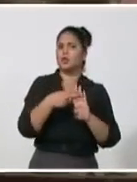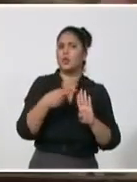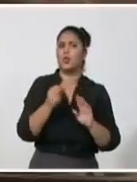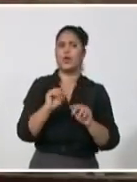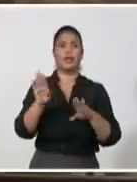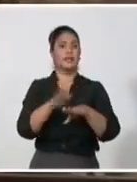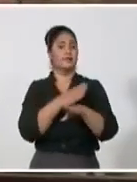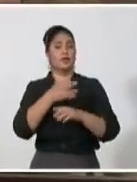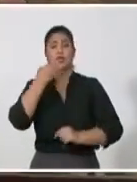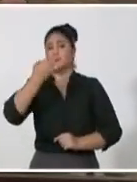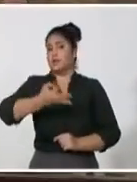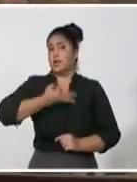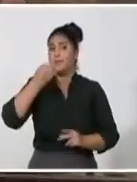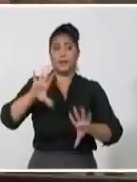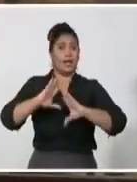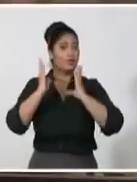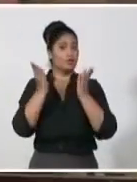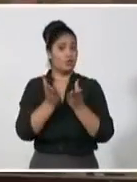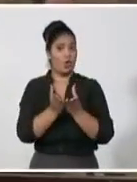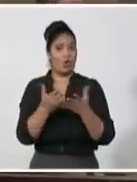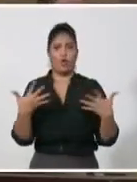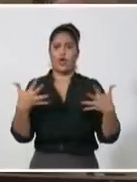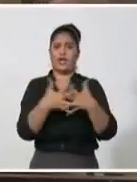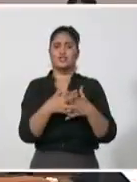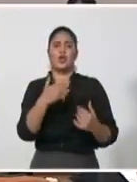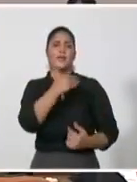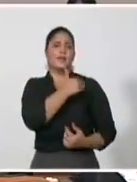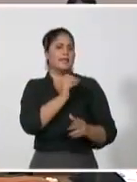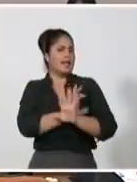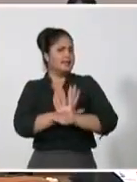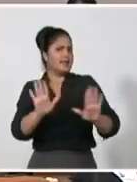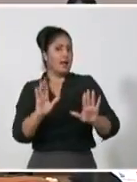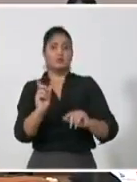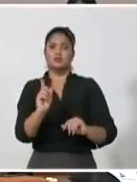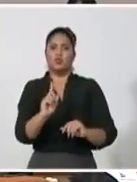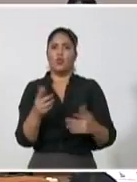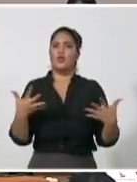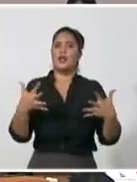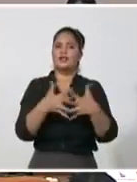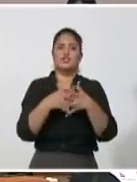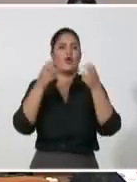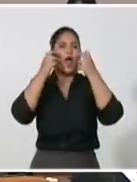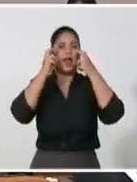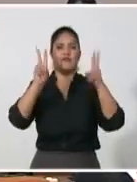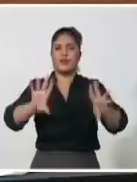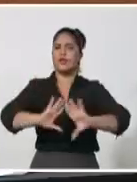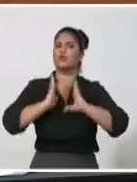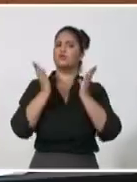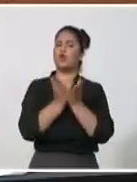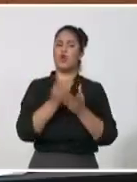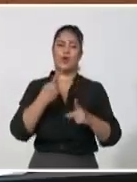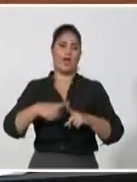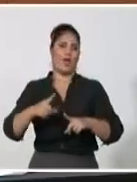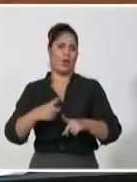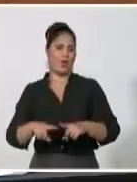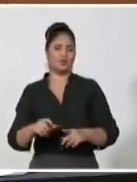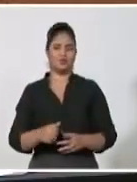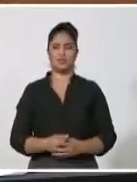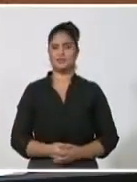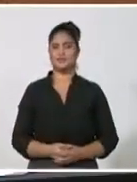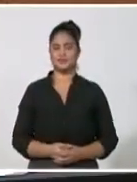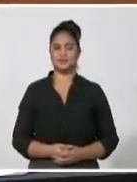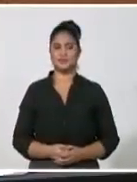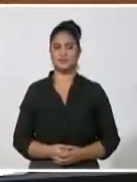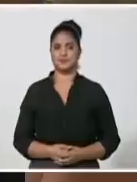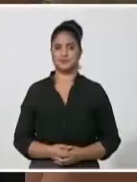no solo para su servicio militar, le sirven para la vida. La figura del intendente, nacida como resultado de la nueva organización política